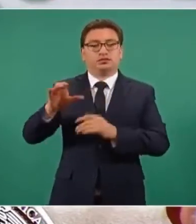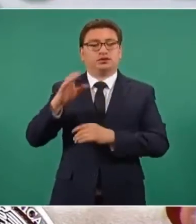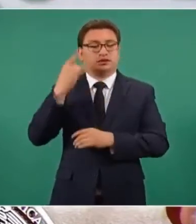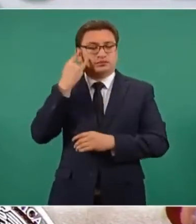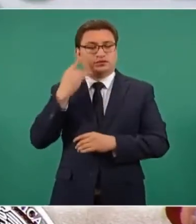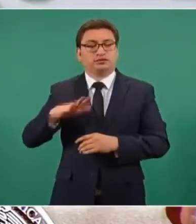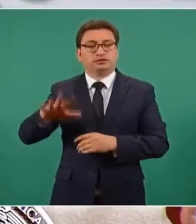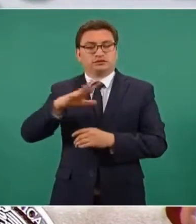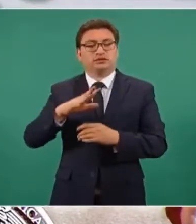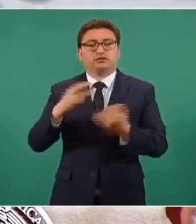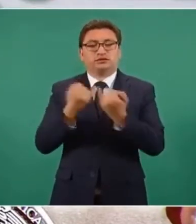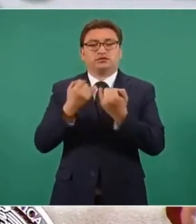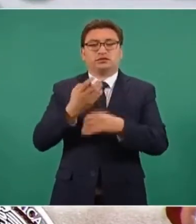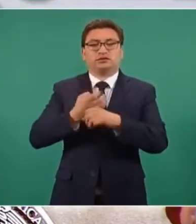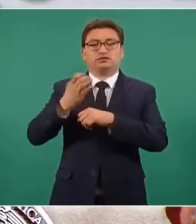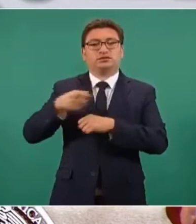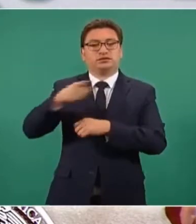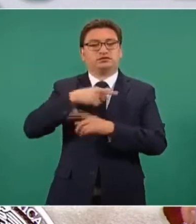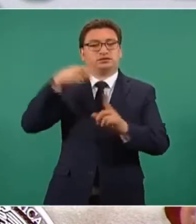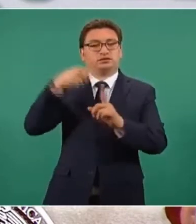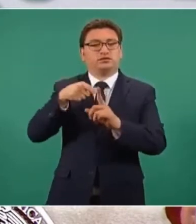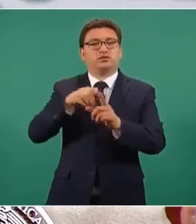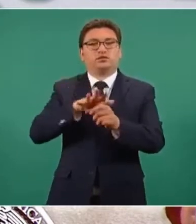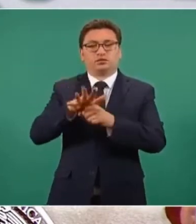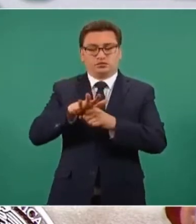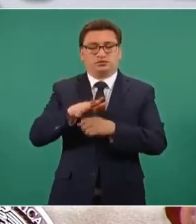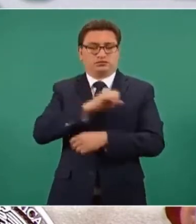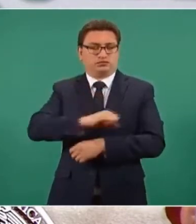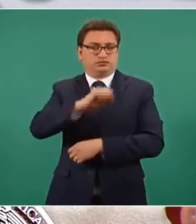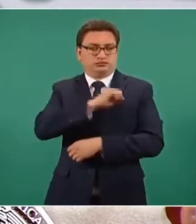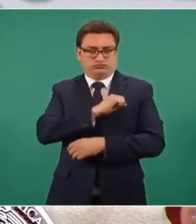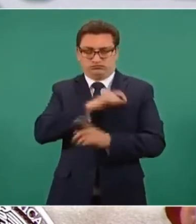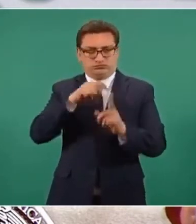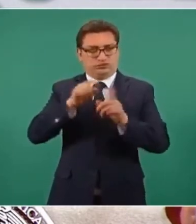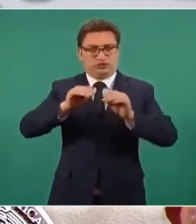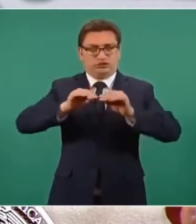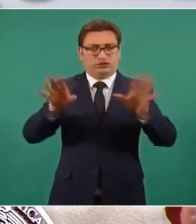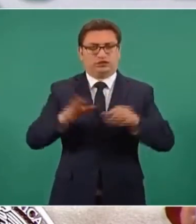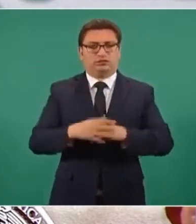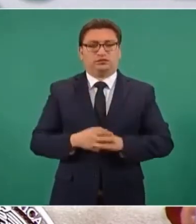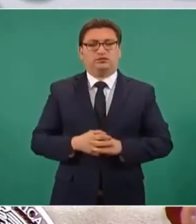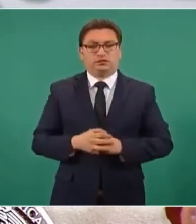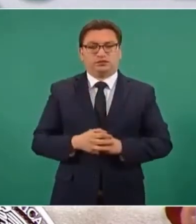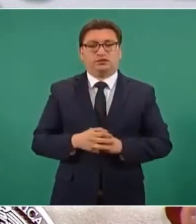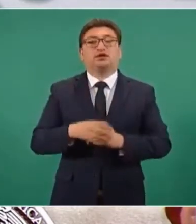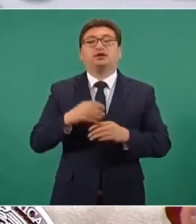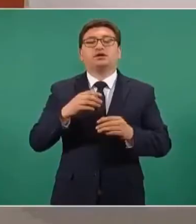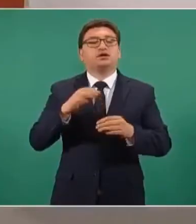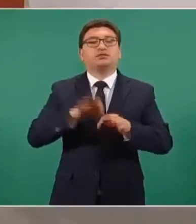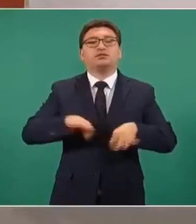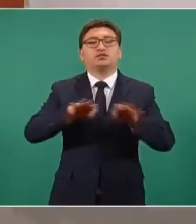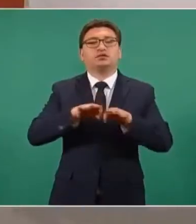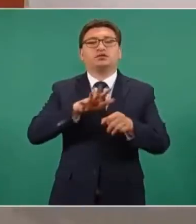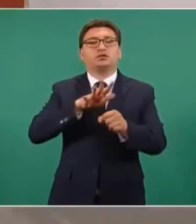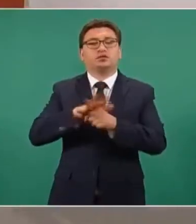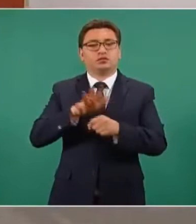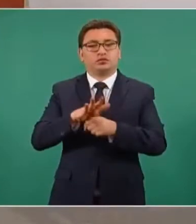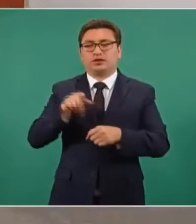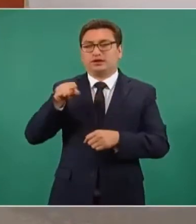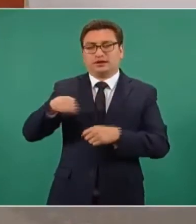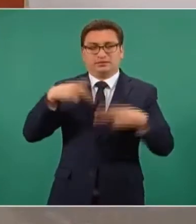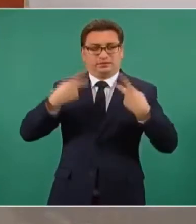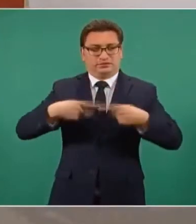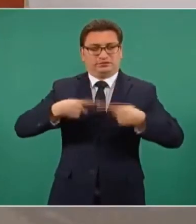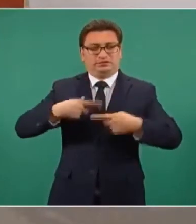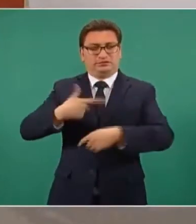tiene también un propósito de salud pública claramente definido. Lo mismo, el mecanismo es vacunar personas, cada persona que